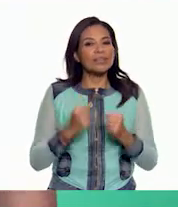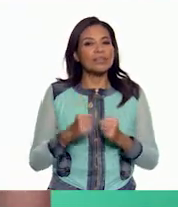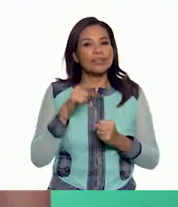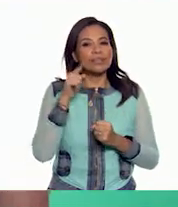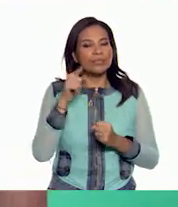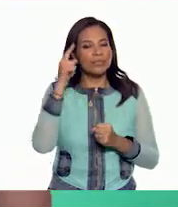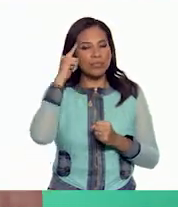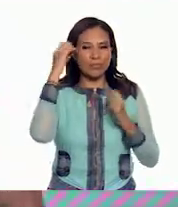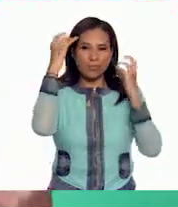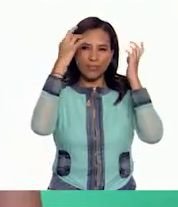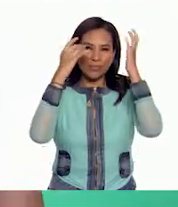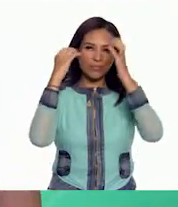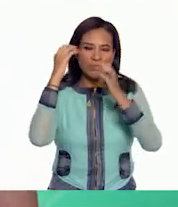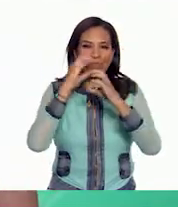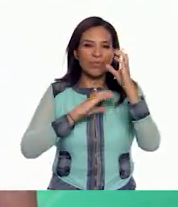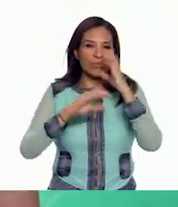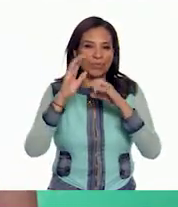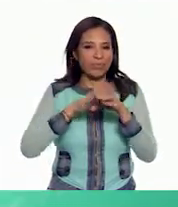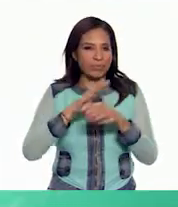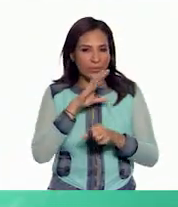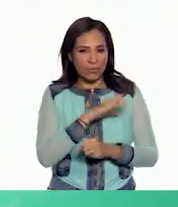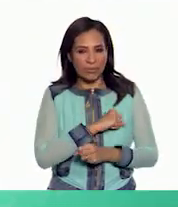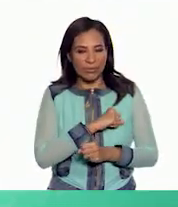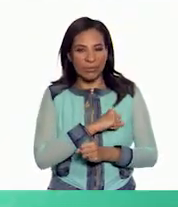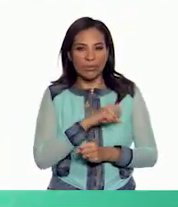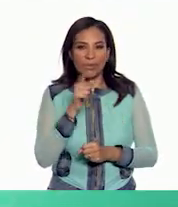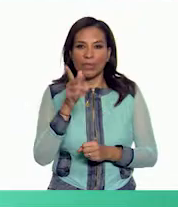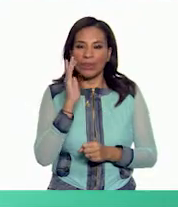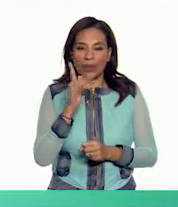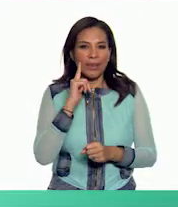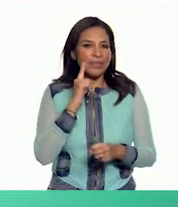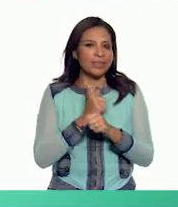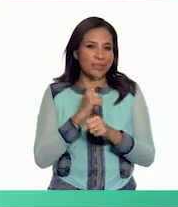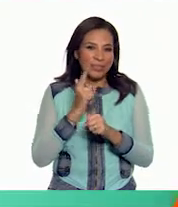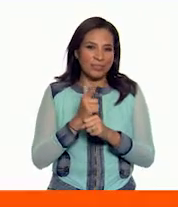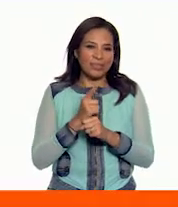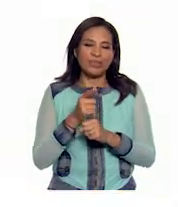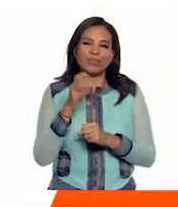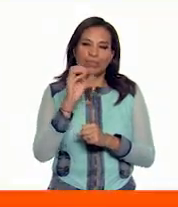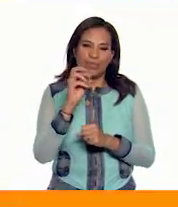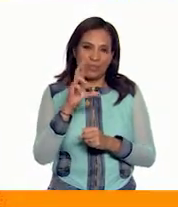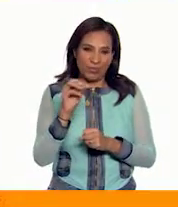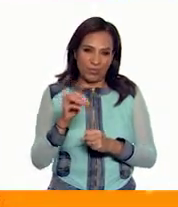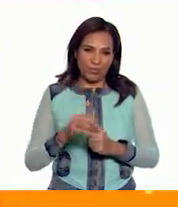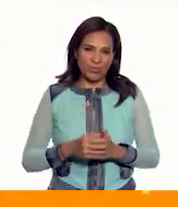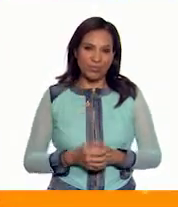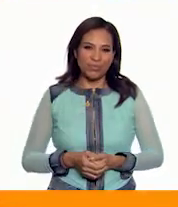que a tu cabeza han llegado tus canciones favoritas y ya estás identificando el coro